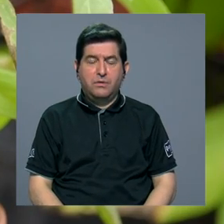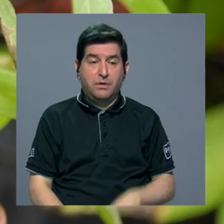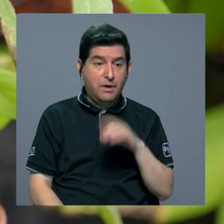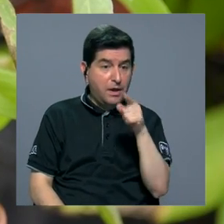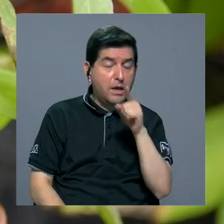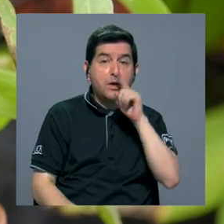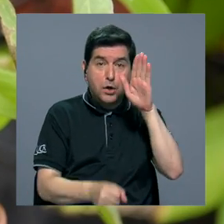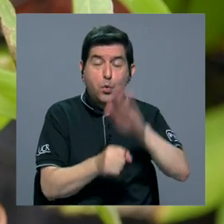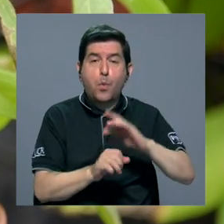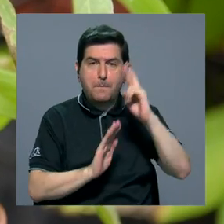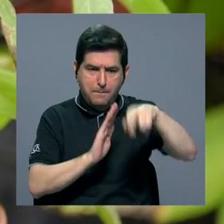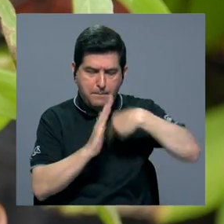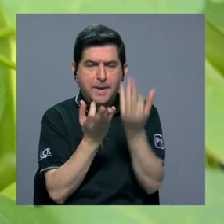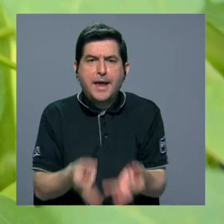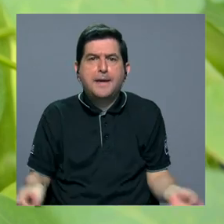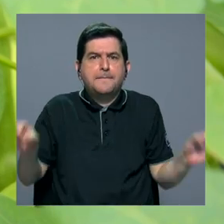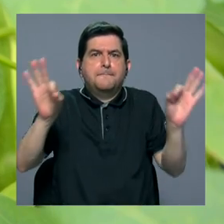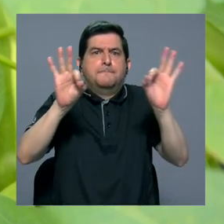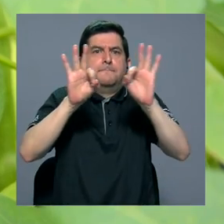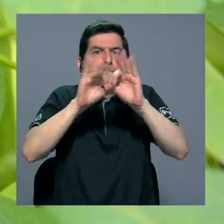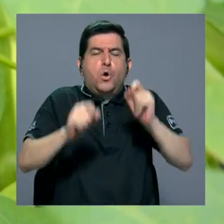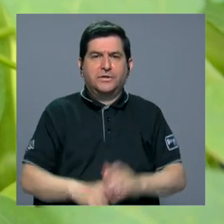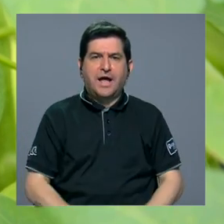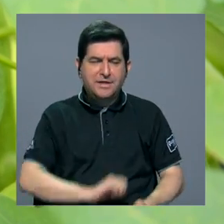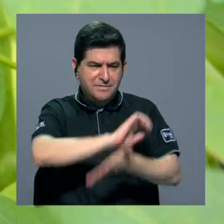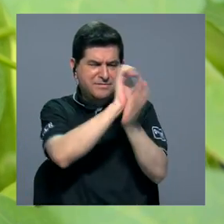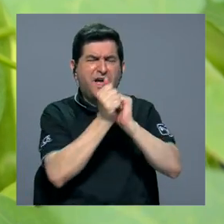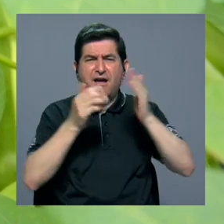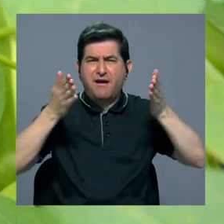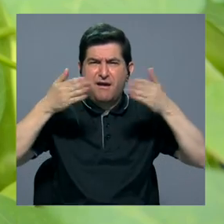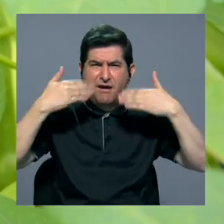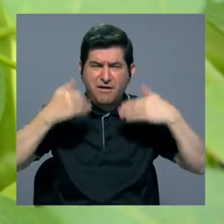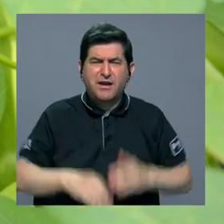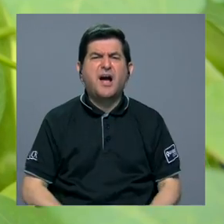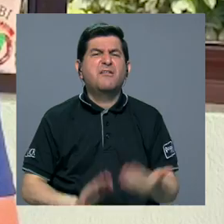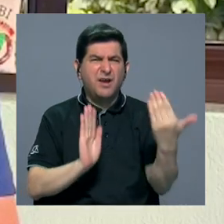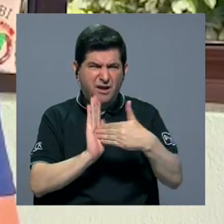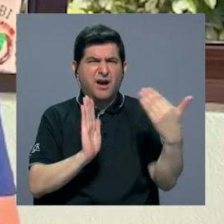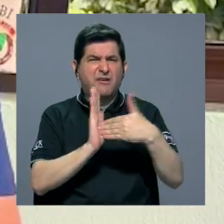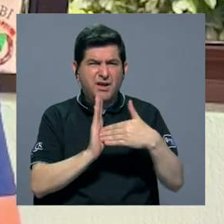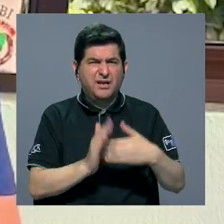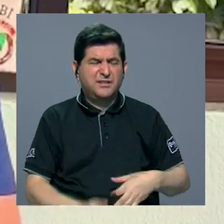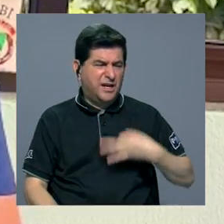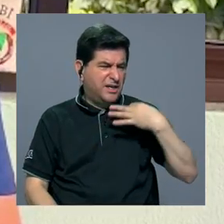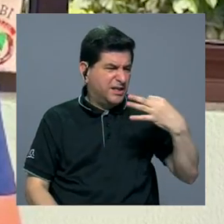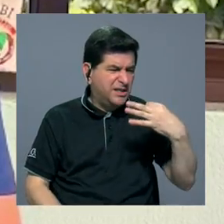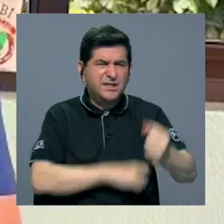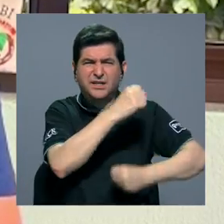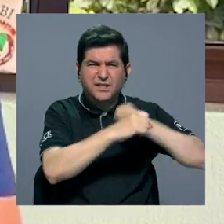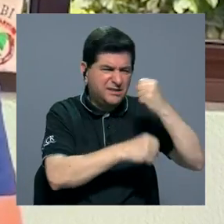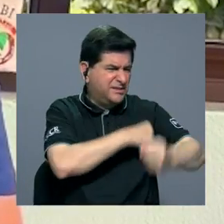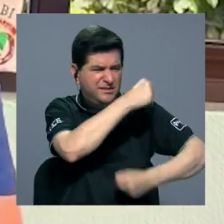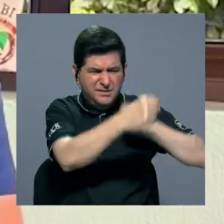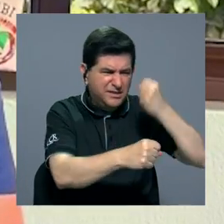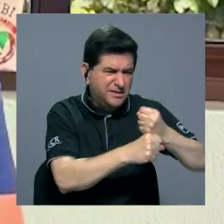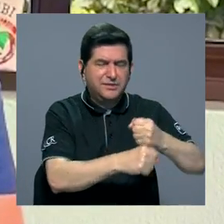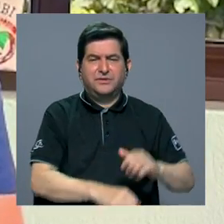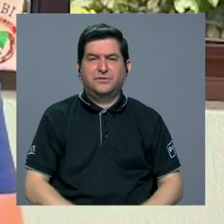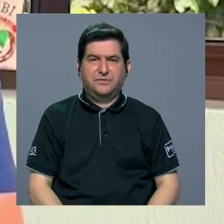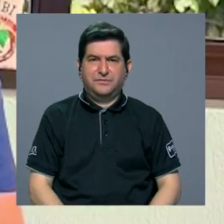cumplir un rol importante en el cambio climático que bastante nos afecta día con día, año con año.